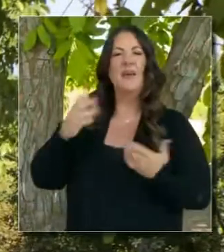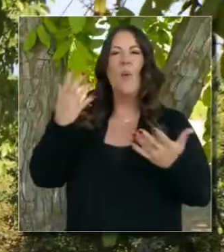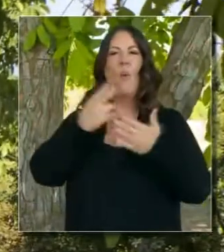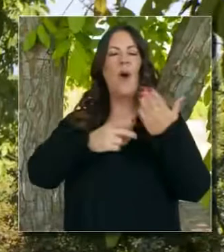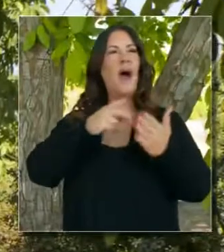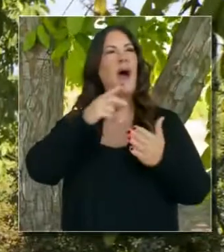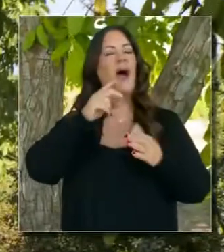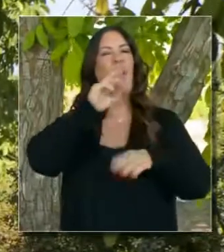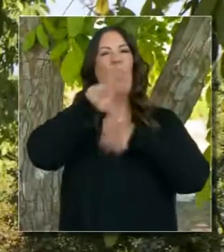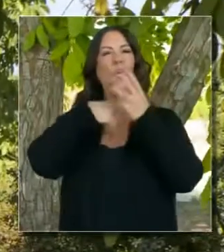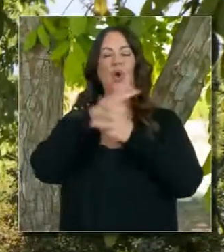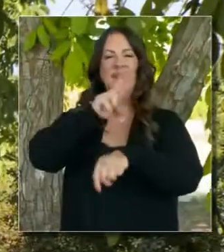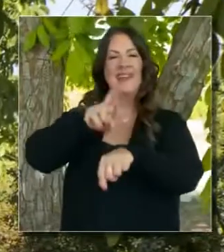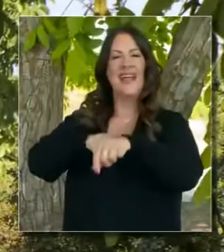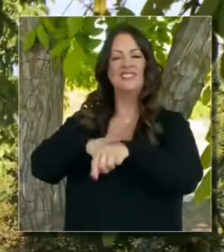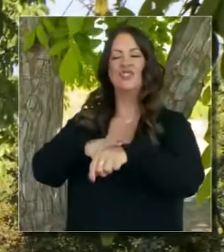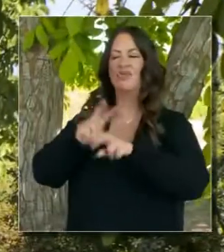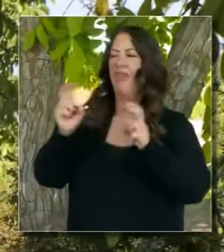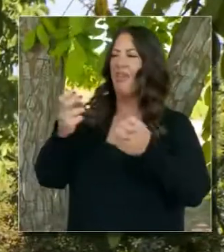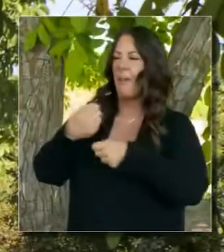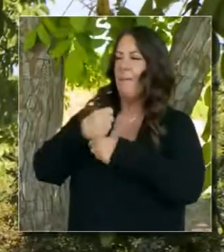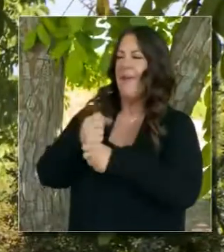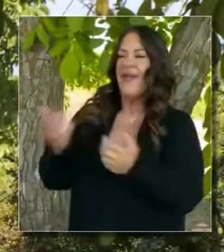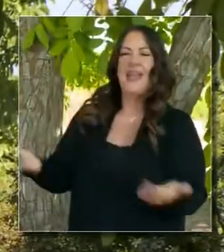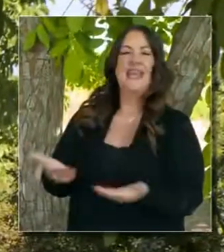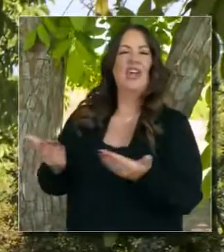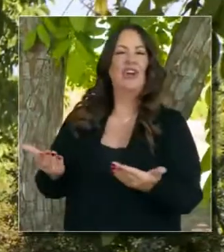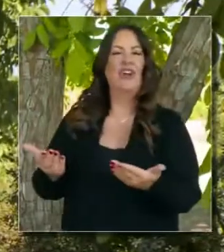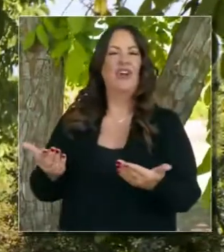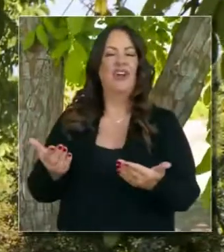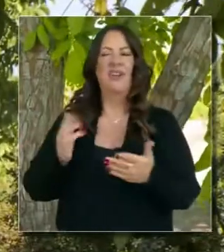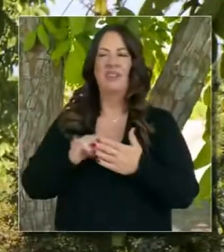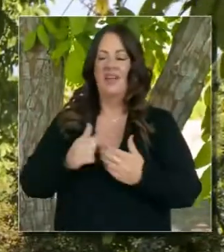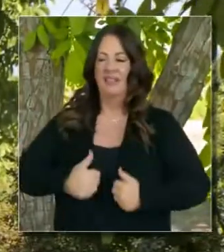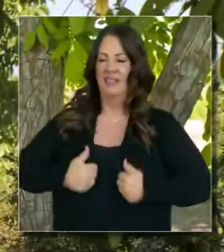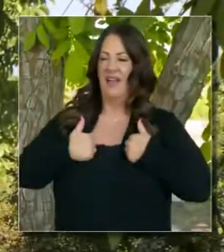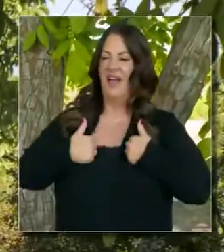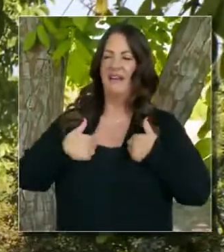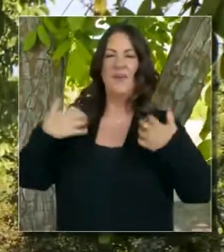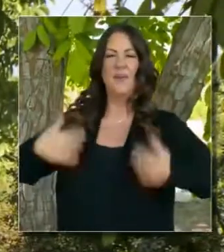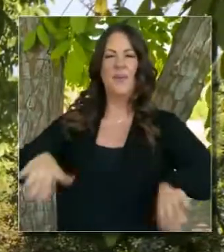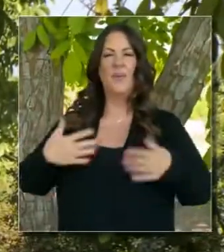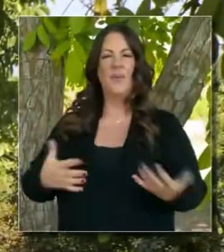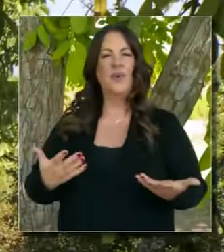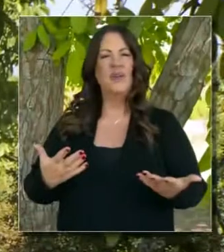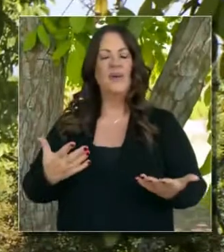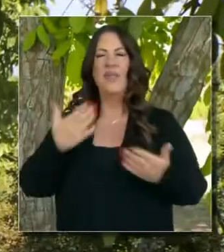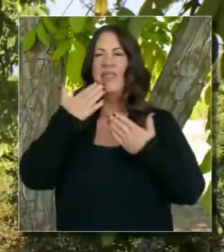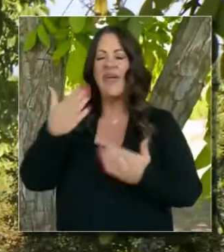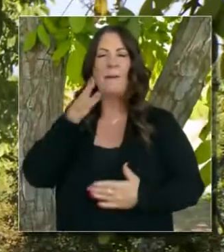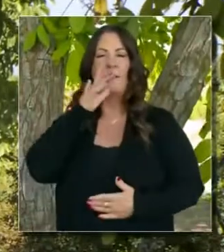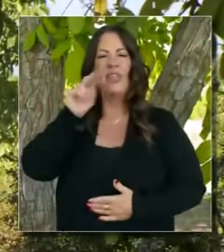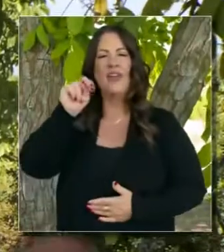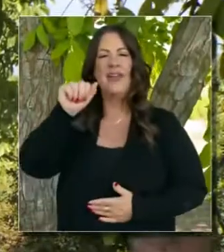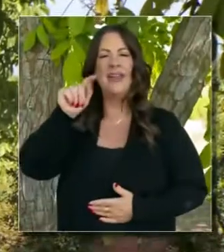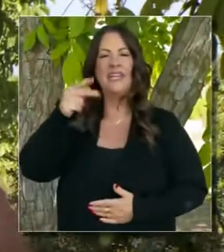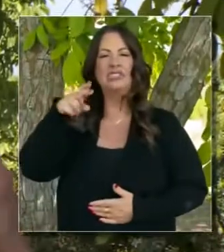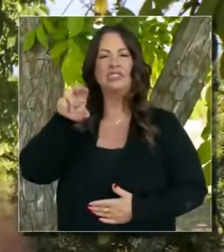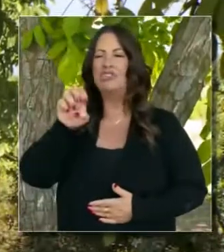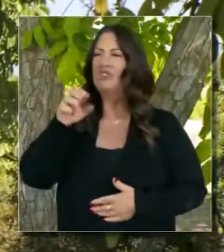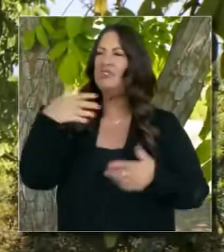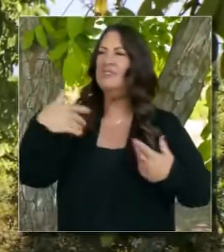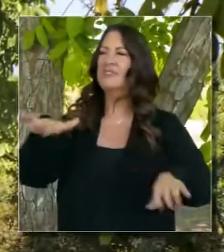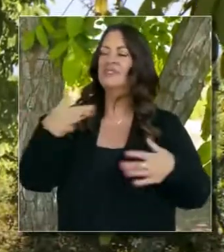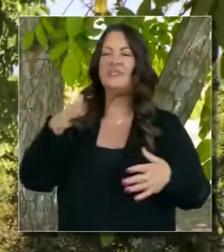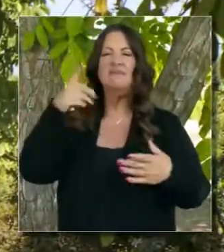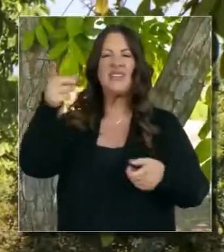de aprovechar la contribución maravillosa de la madre naturaleza, la vida que trae todos